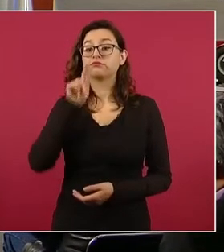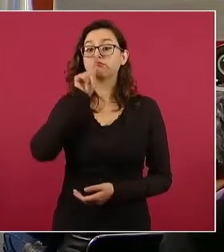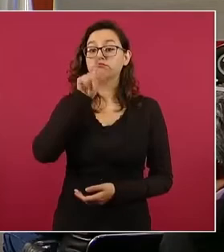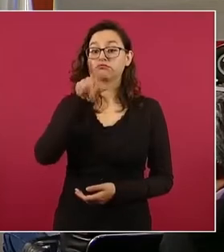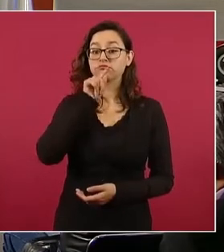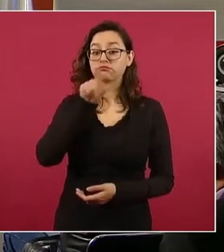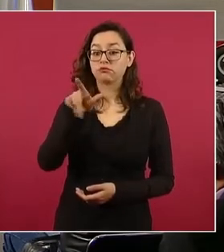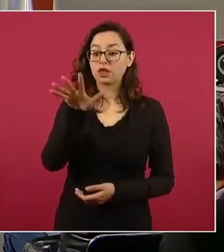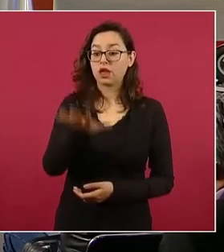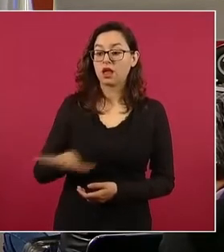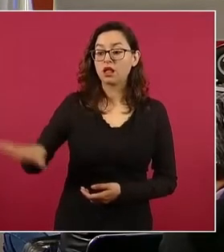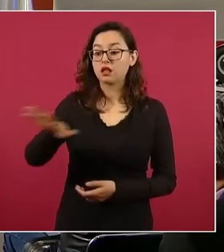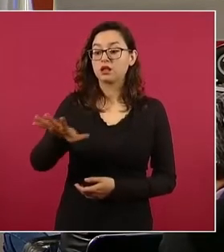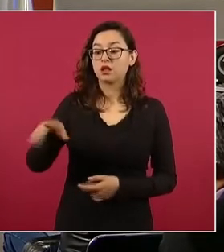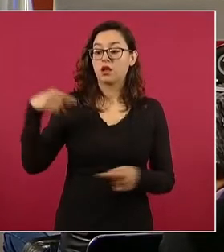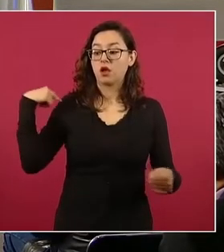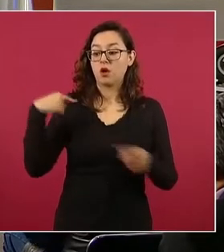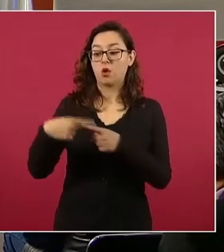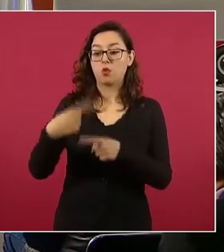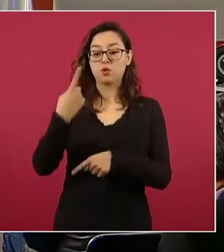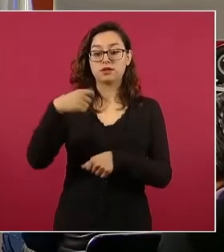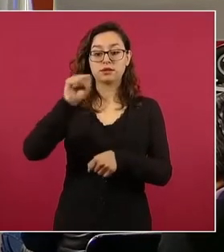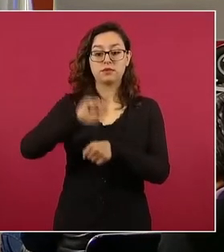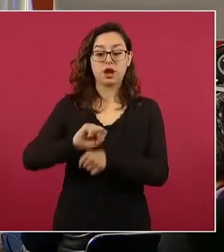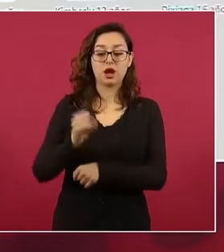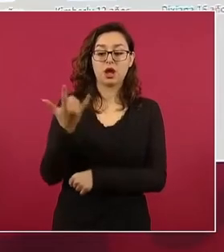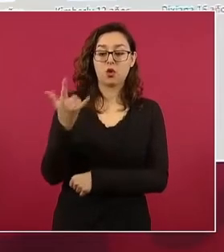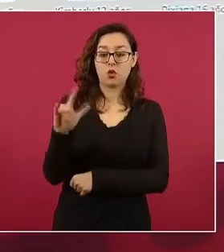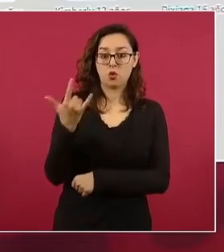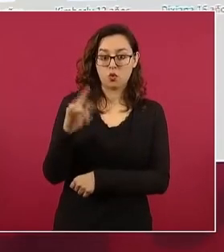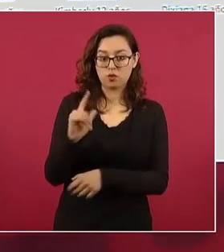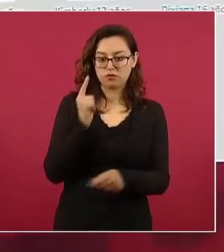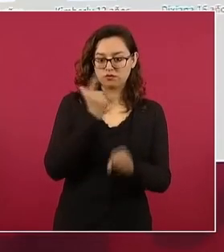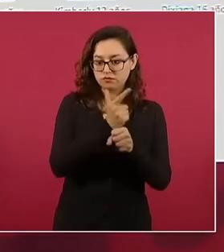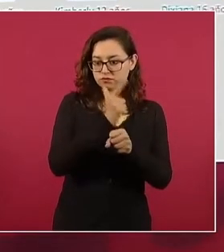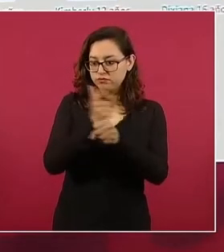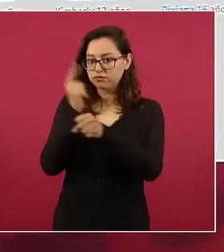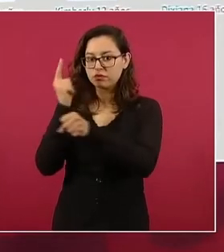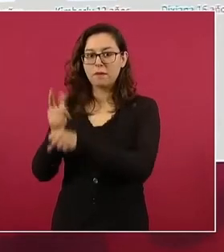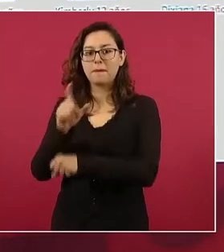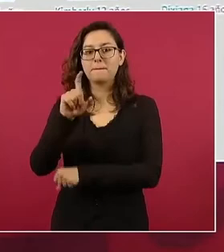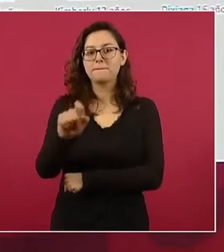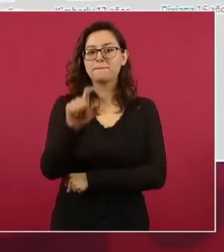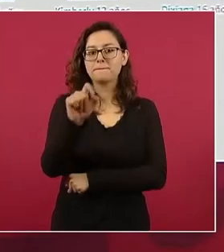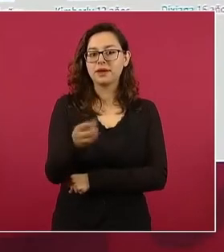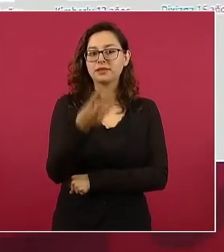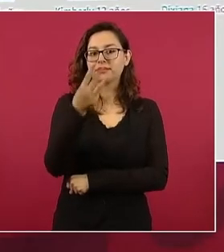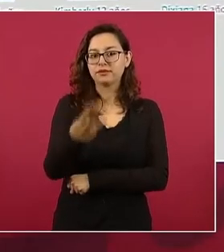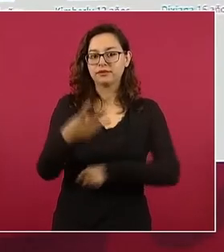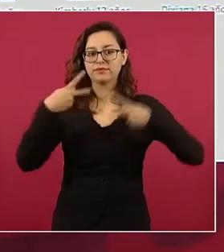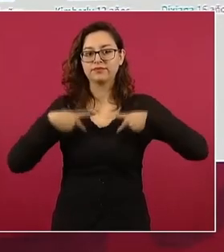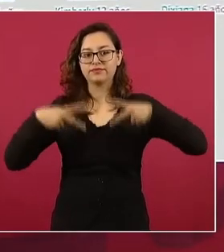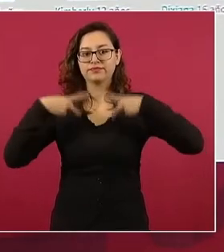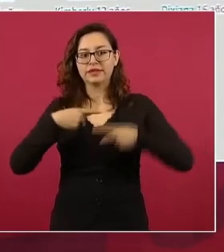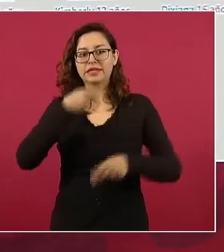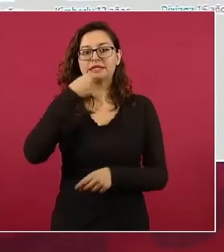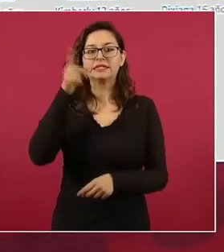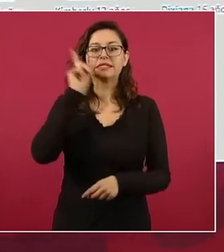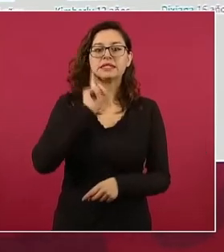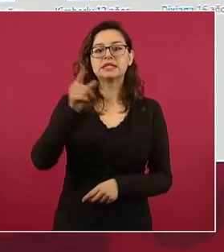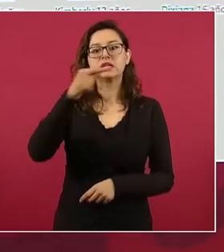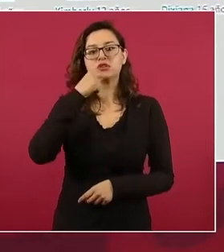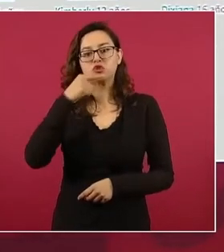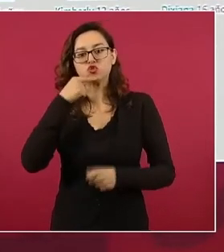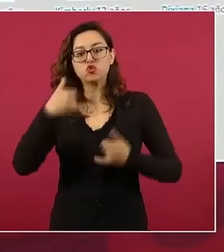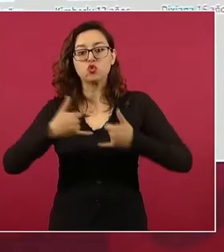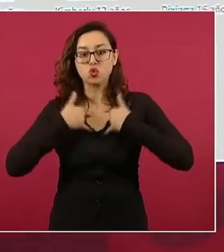la primera semana de julio, fueron localizadas 23 personas, niñas, niños y adolescentes, a